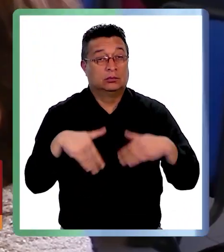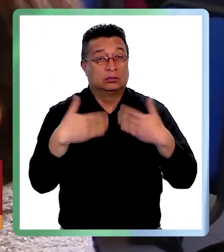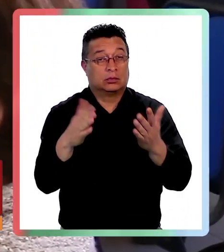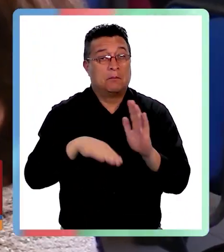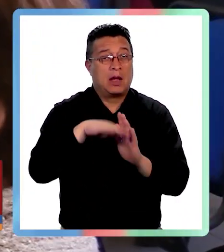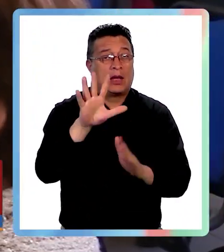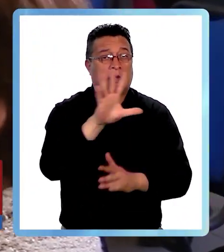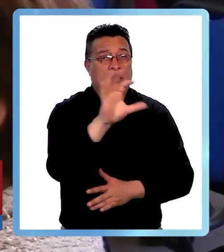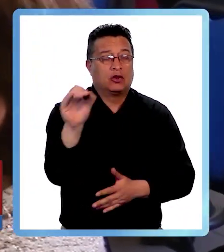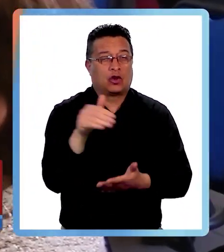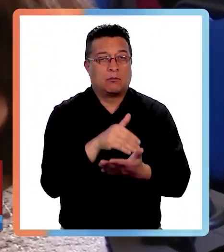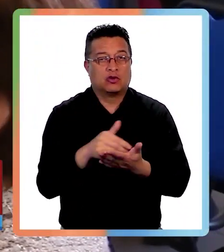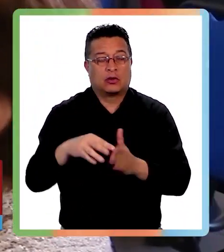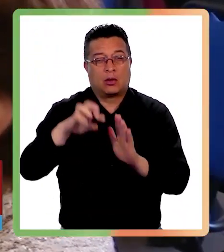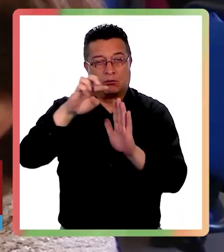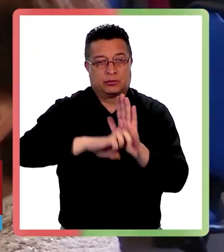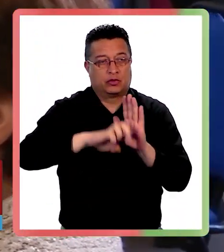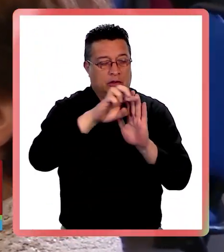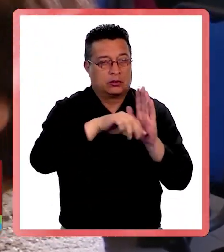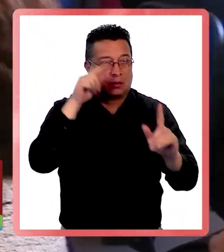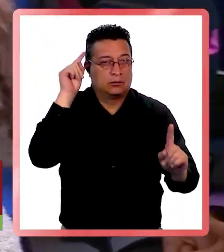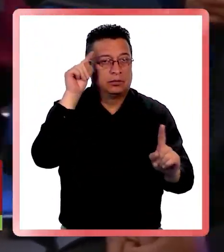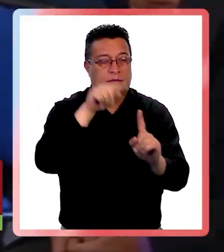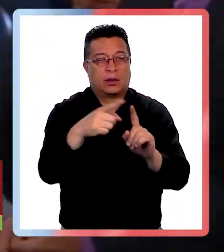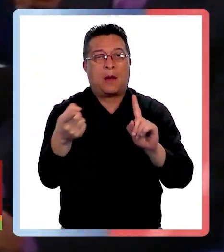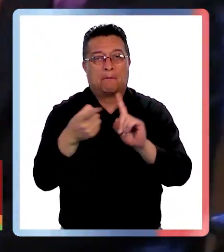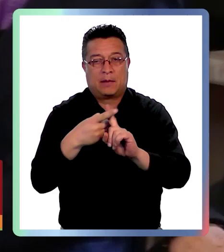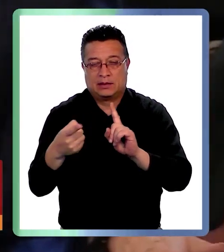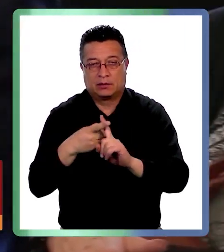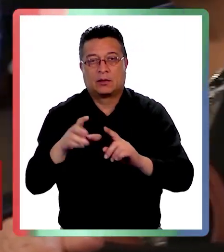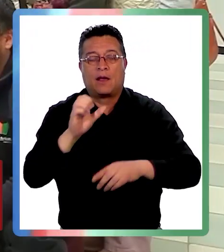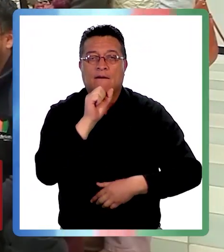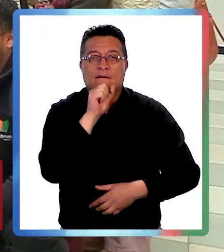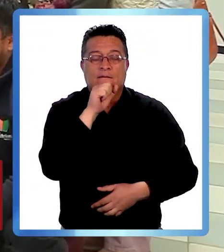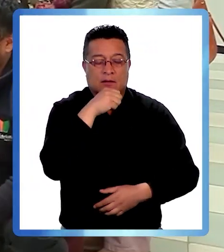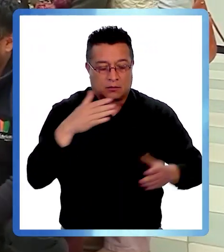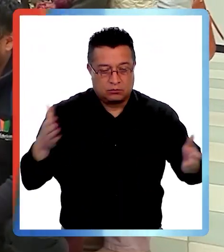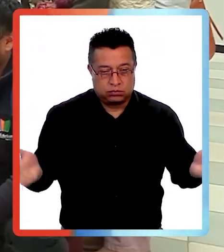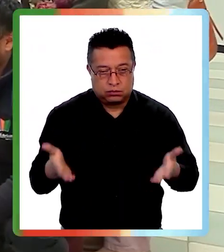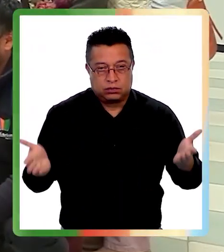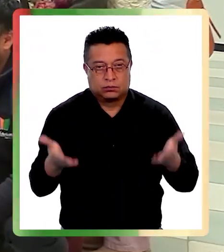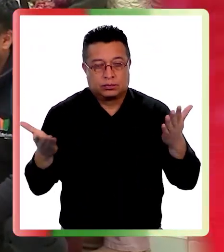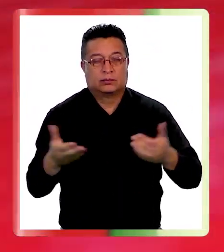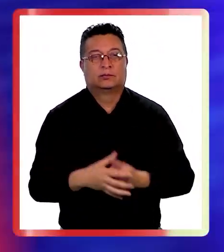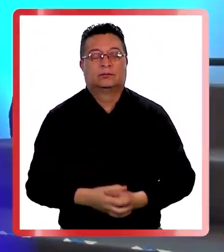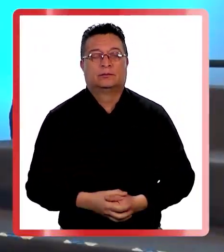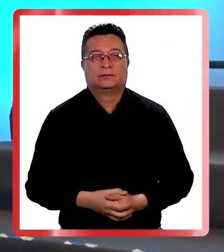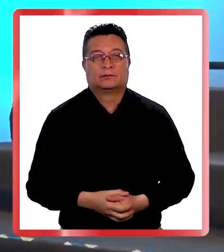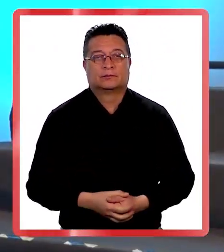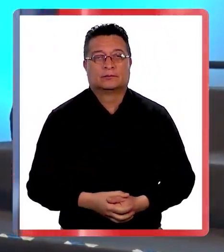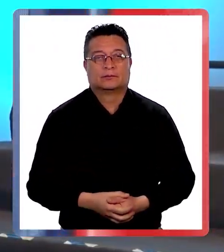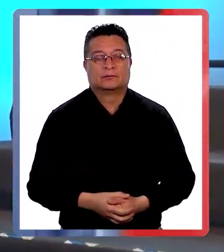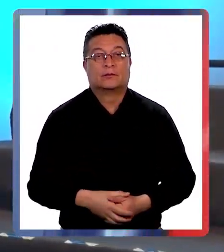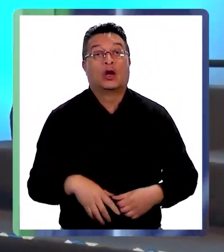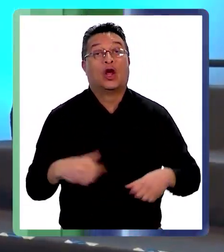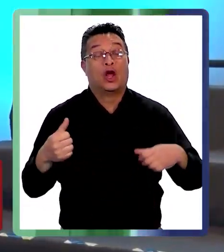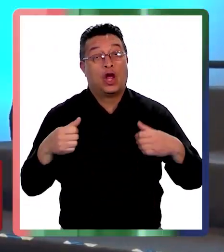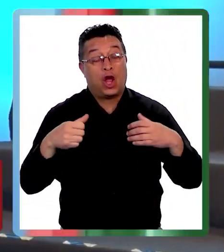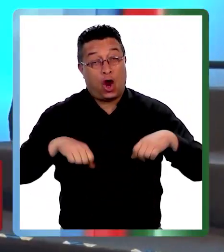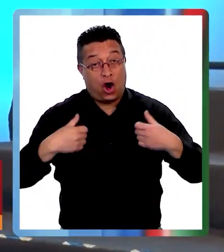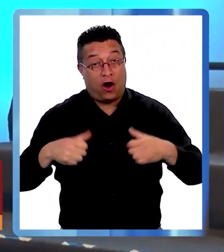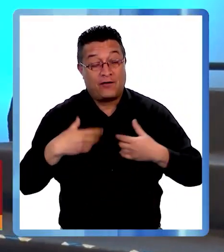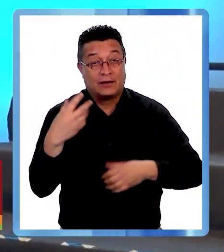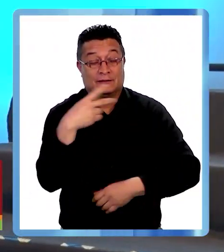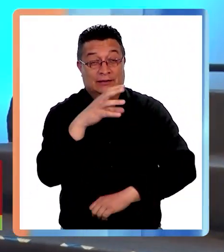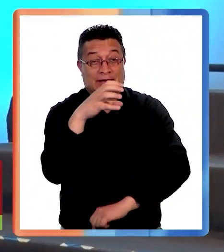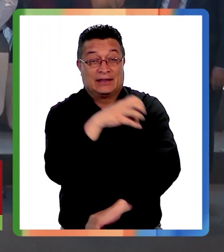más de 500 millones de pesos a proyectos dirigidos a la participación y al envejecimiento activo. Cien jóvenes de la